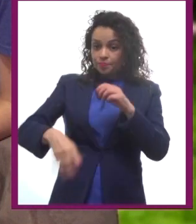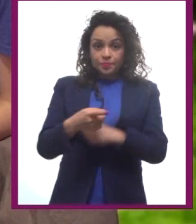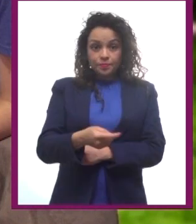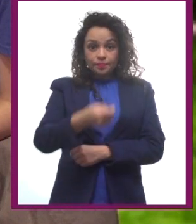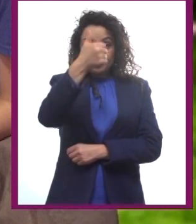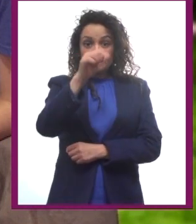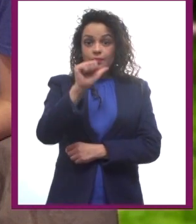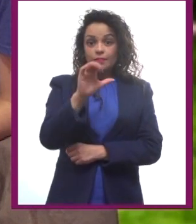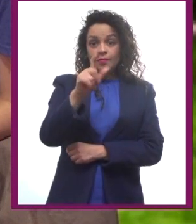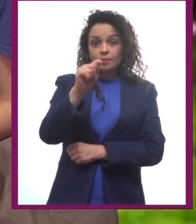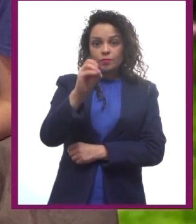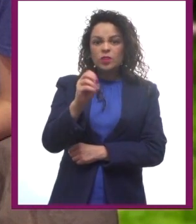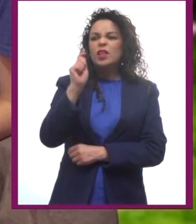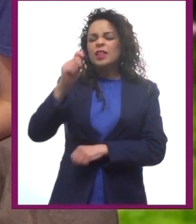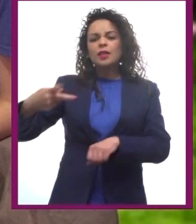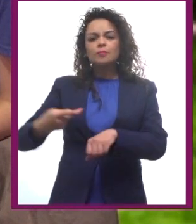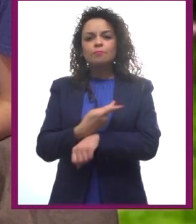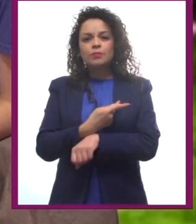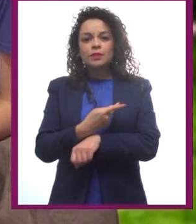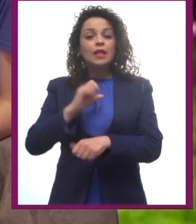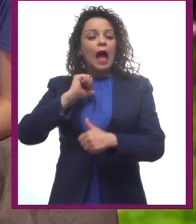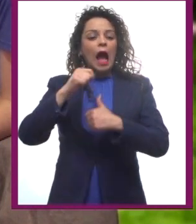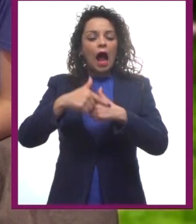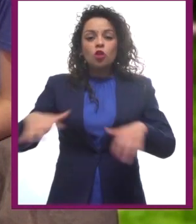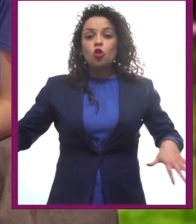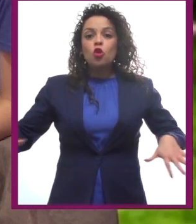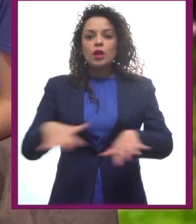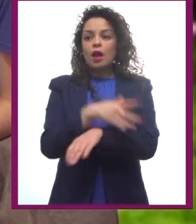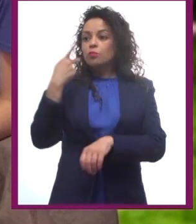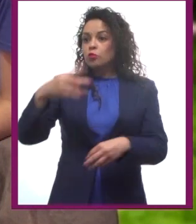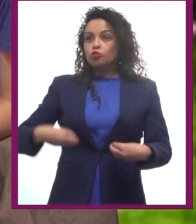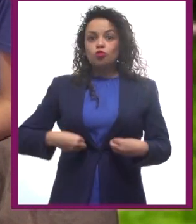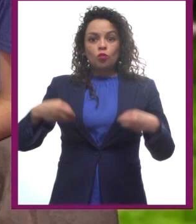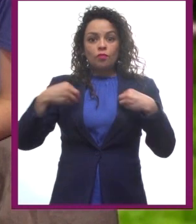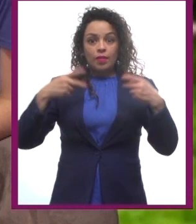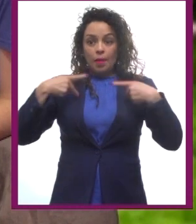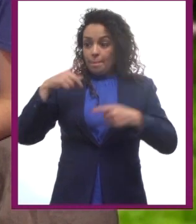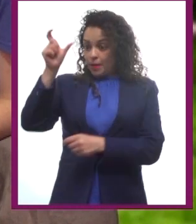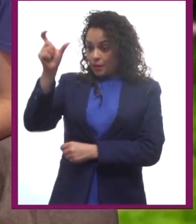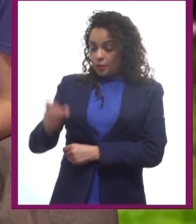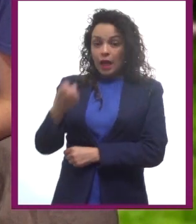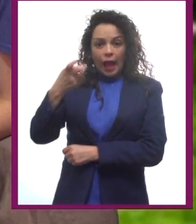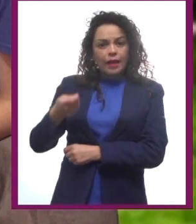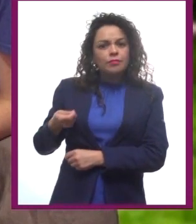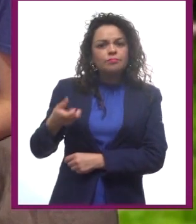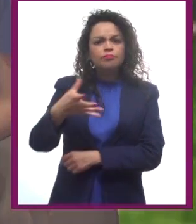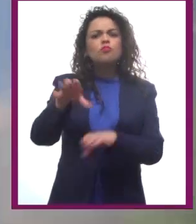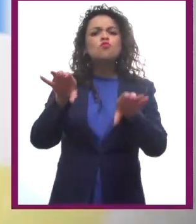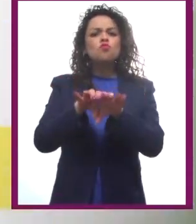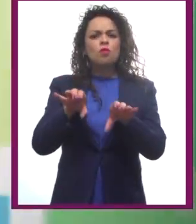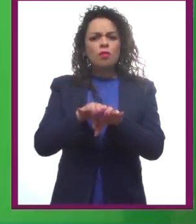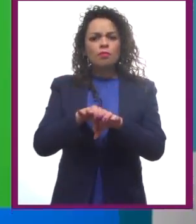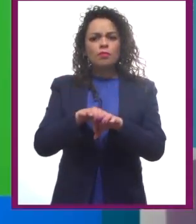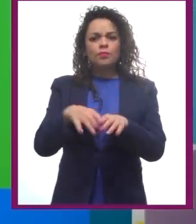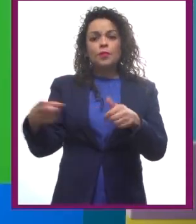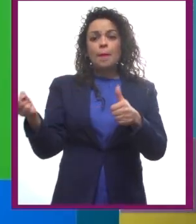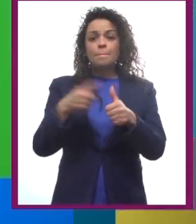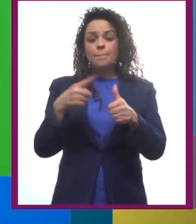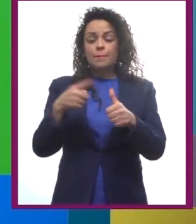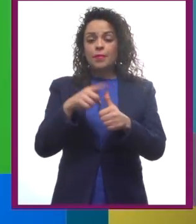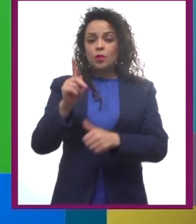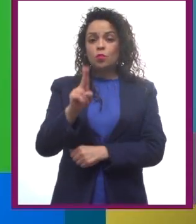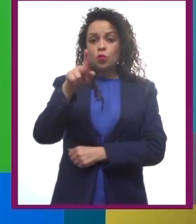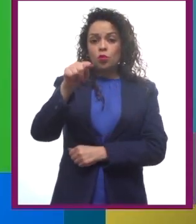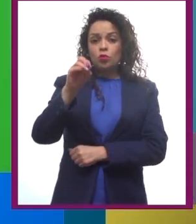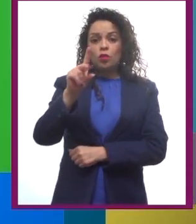suceso que cambia para siempre la realidad del protagonista. Este suceso se conoce como primer punto